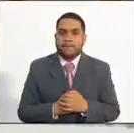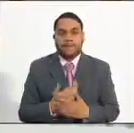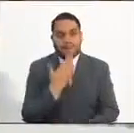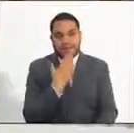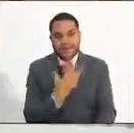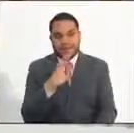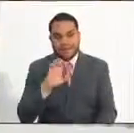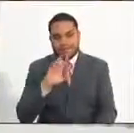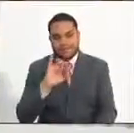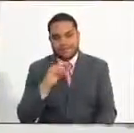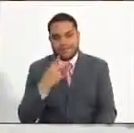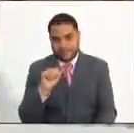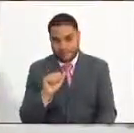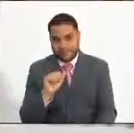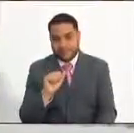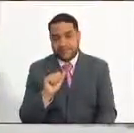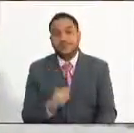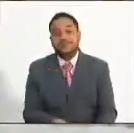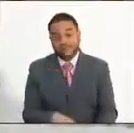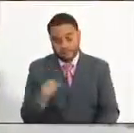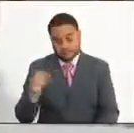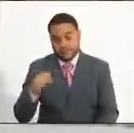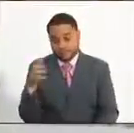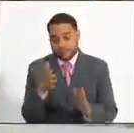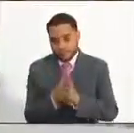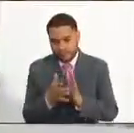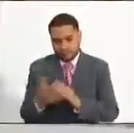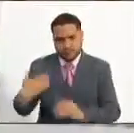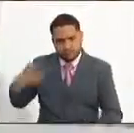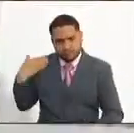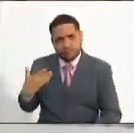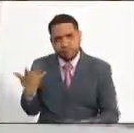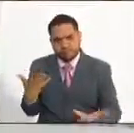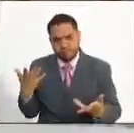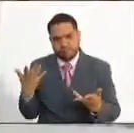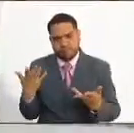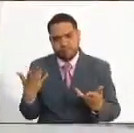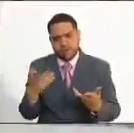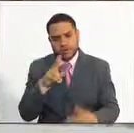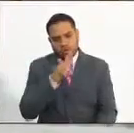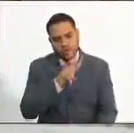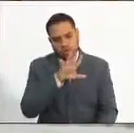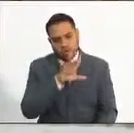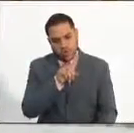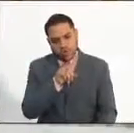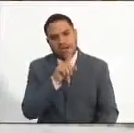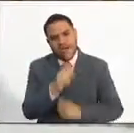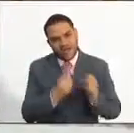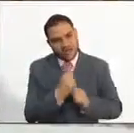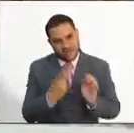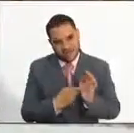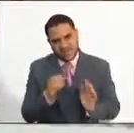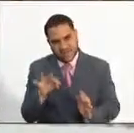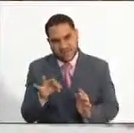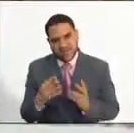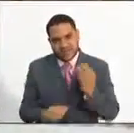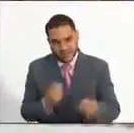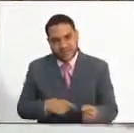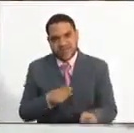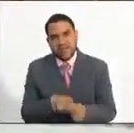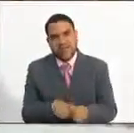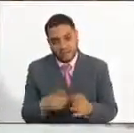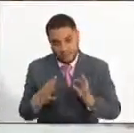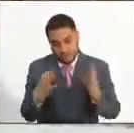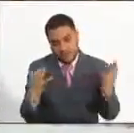Gracias Erika por la invitación. Sí, efectivamente yo me presenté a la convocatoria 251 en el año 2013. Mi